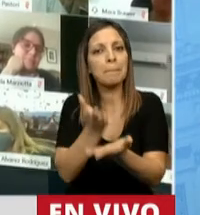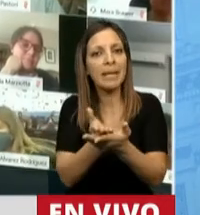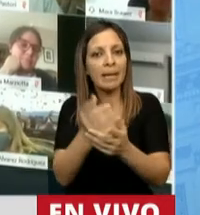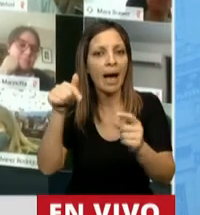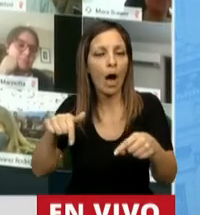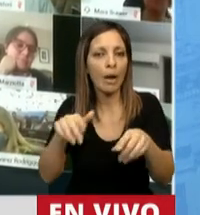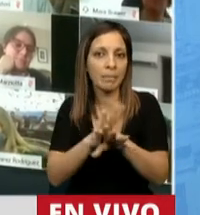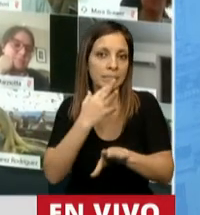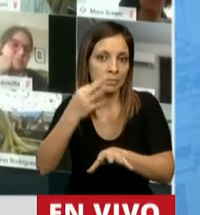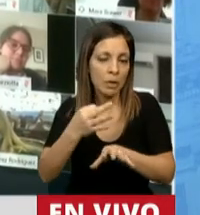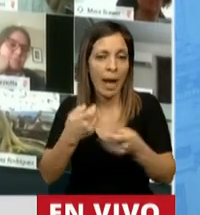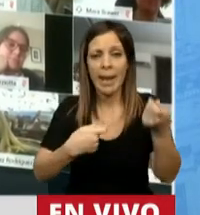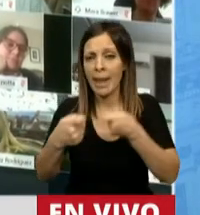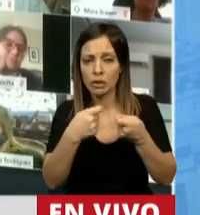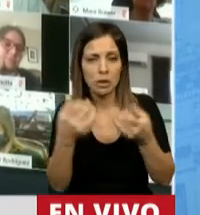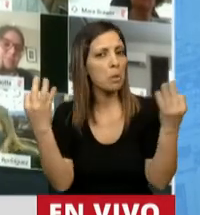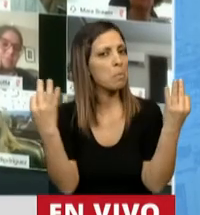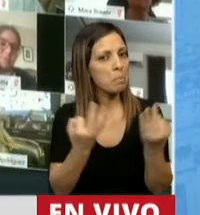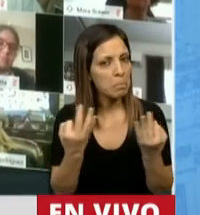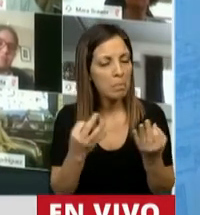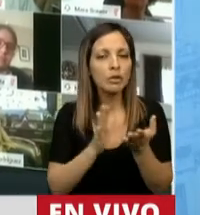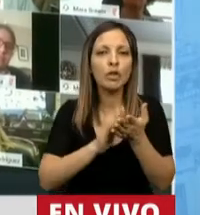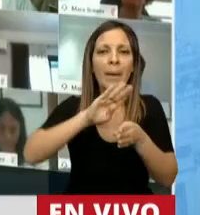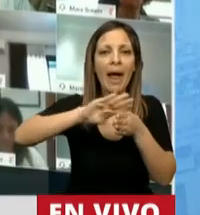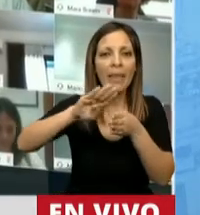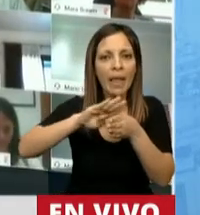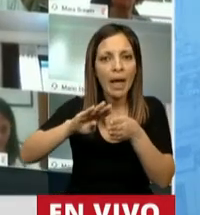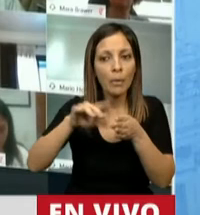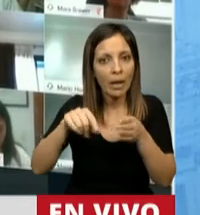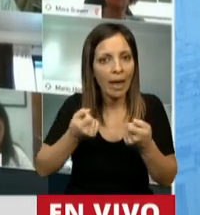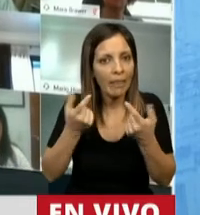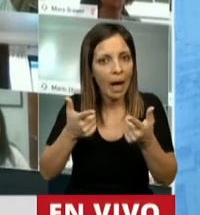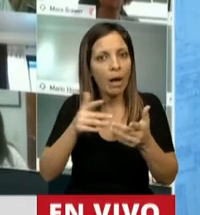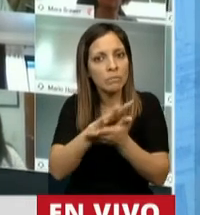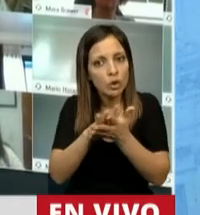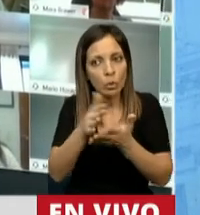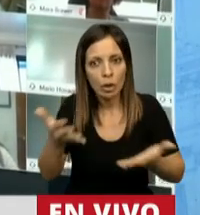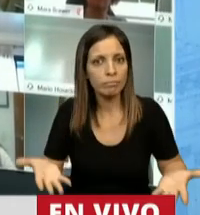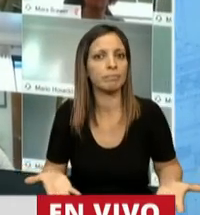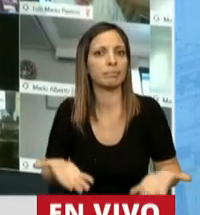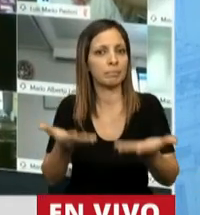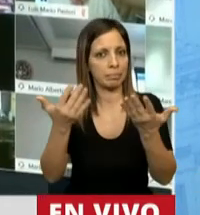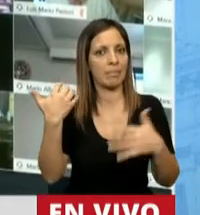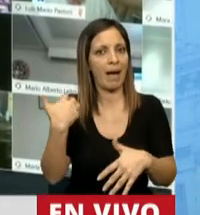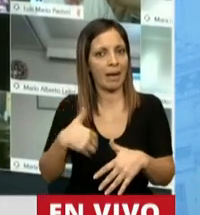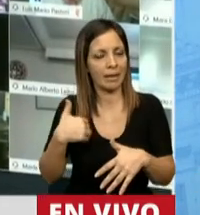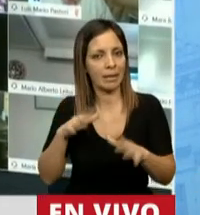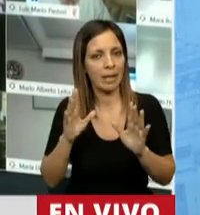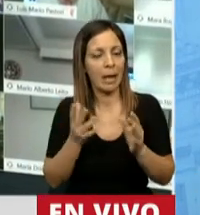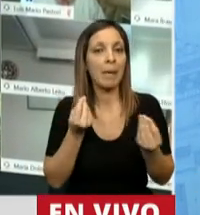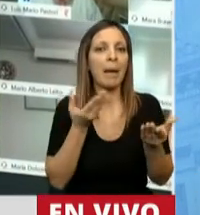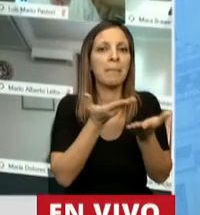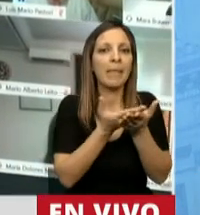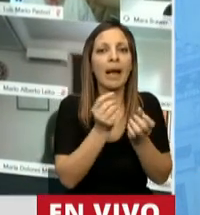marco de una exitosísima negociación de la deuda que está sacando al país de una situación gravísima, de una facilidad